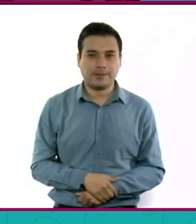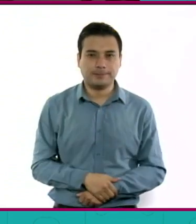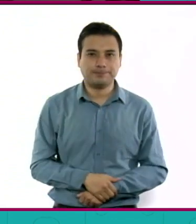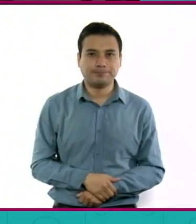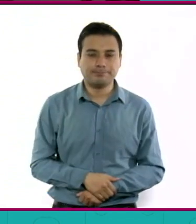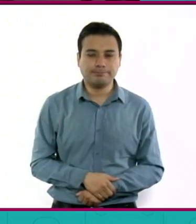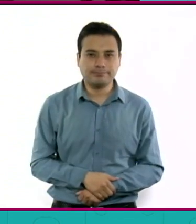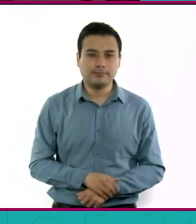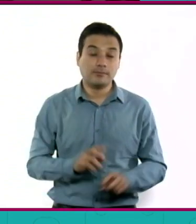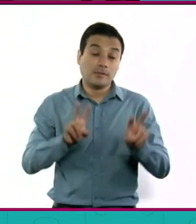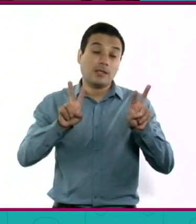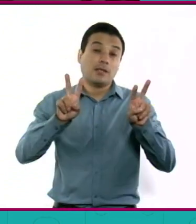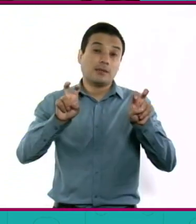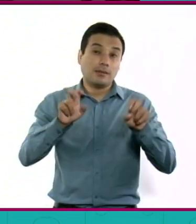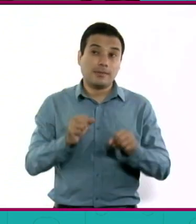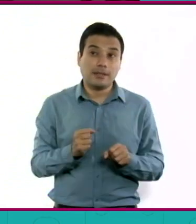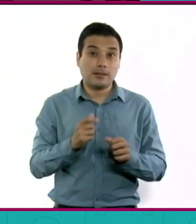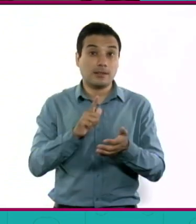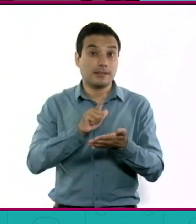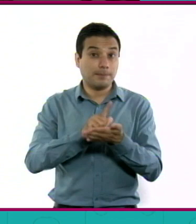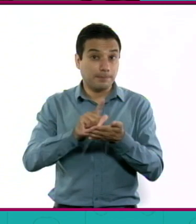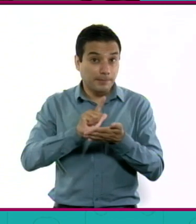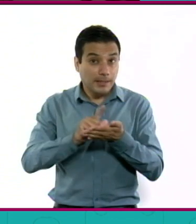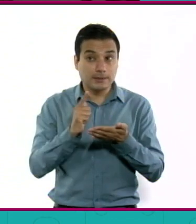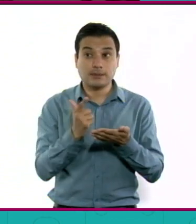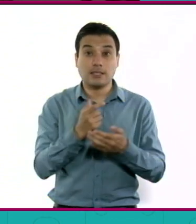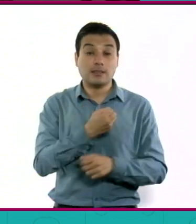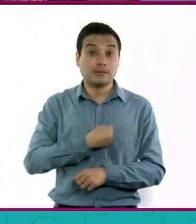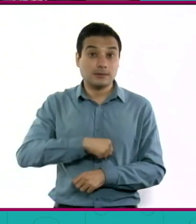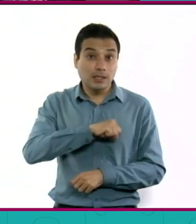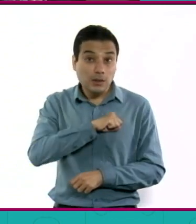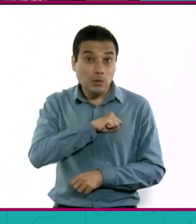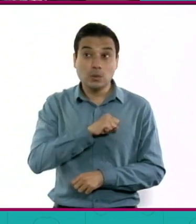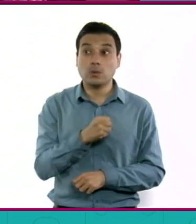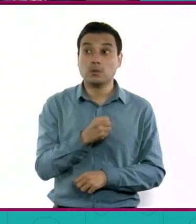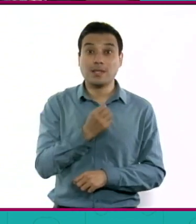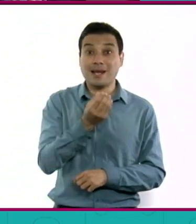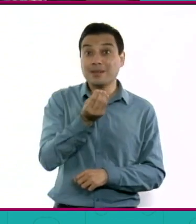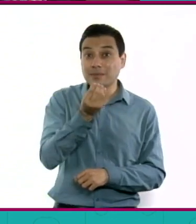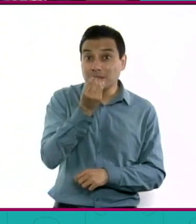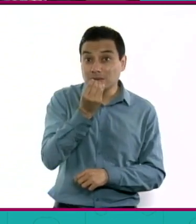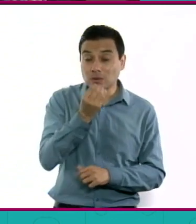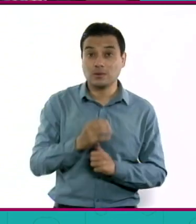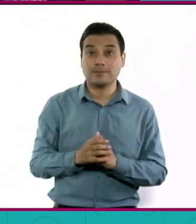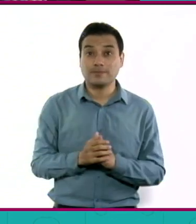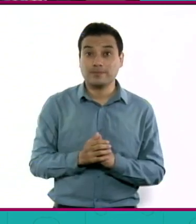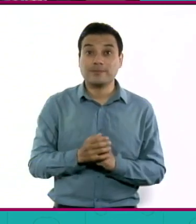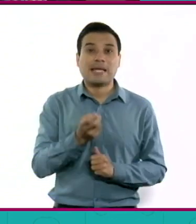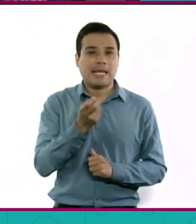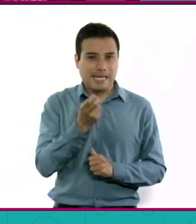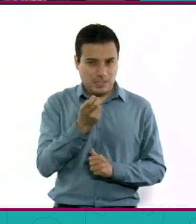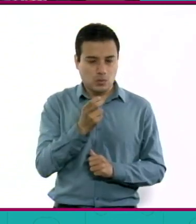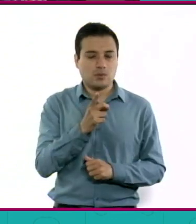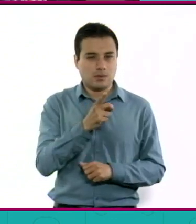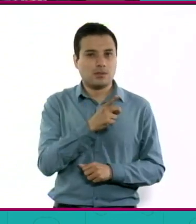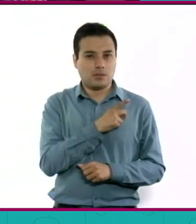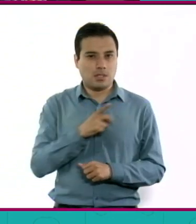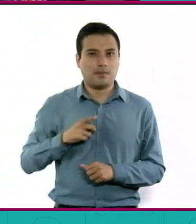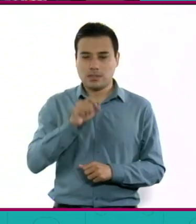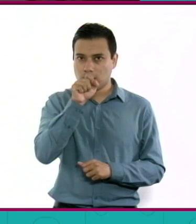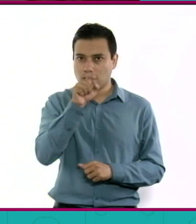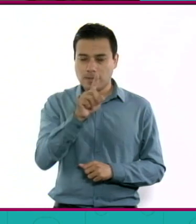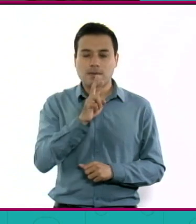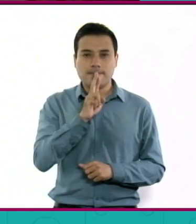Todo el tema de limpieza, todo el tema de salud, todo el tema también de alimentación puede ser un gran espacio para que también lo